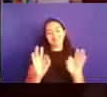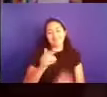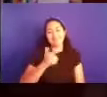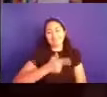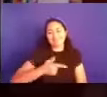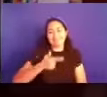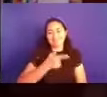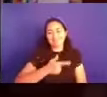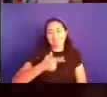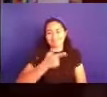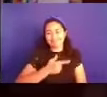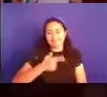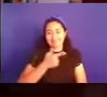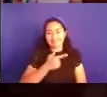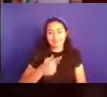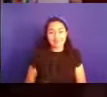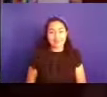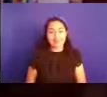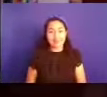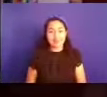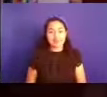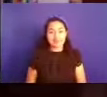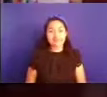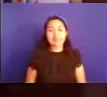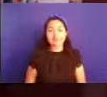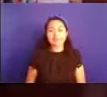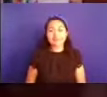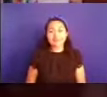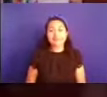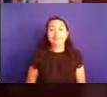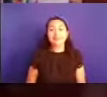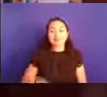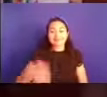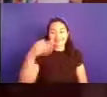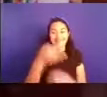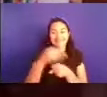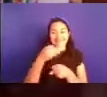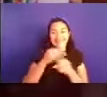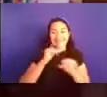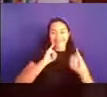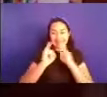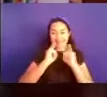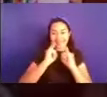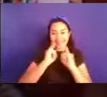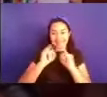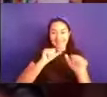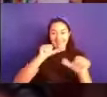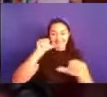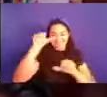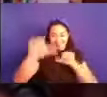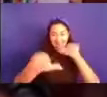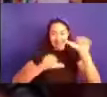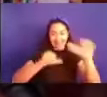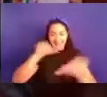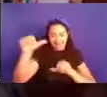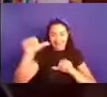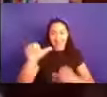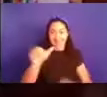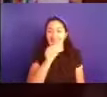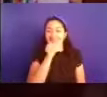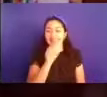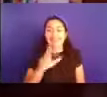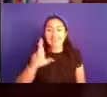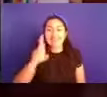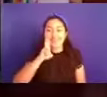No sé a mis, a mis, a mis colegas de apoyo, no sé, no veo aquí si hay alguna pregunta o comentario.